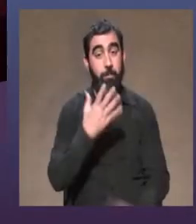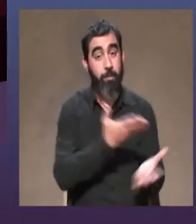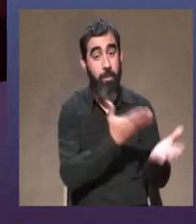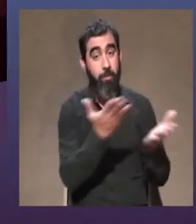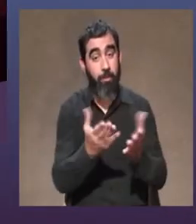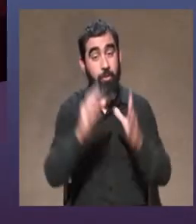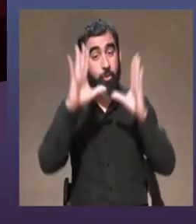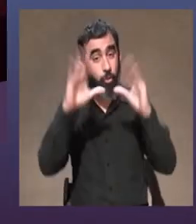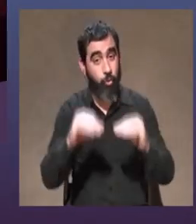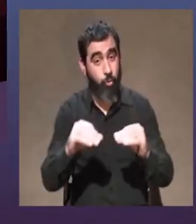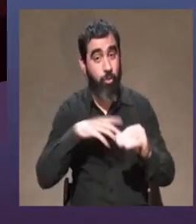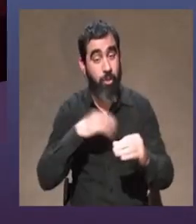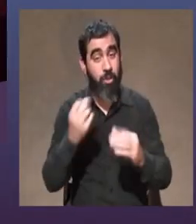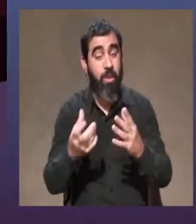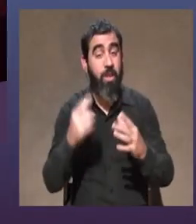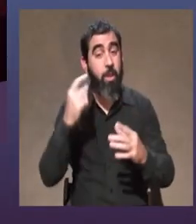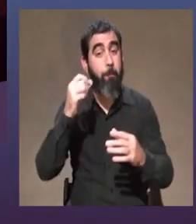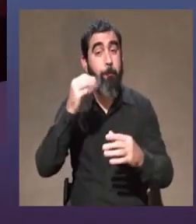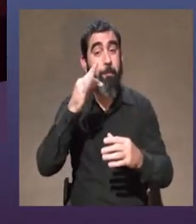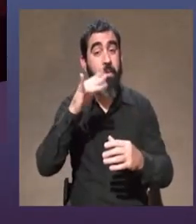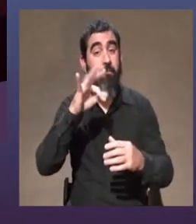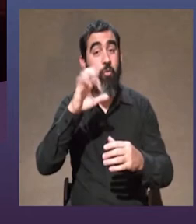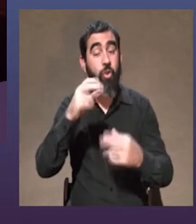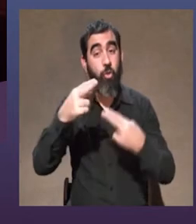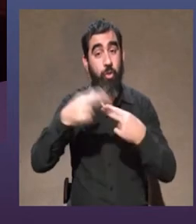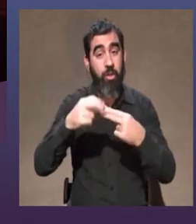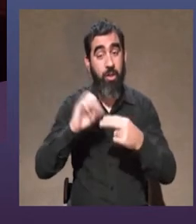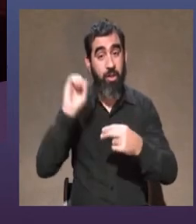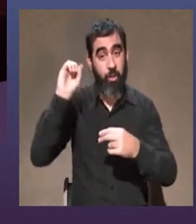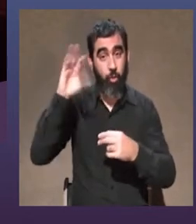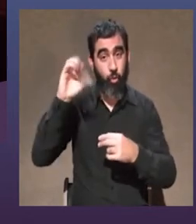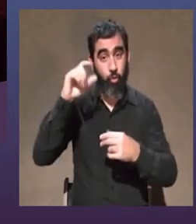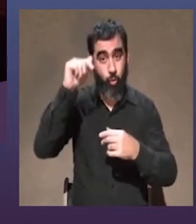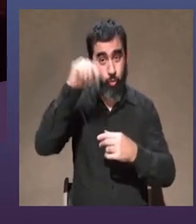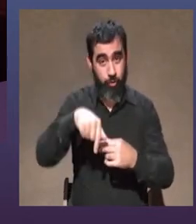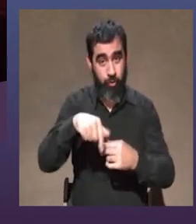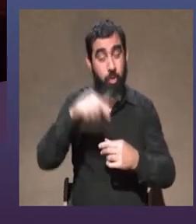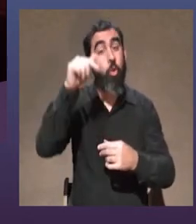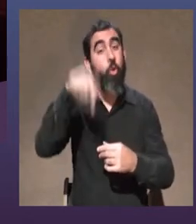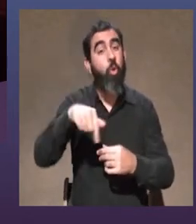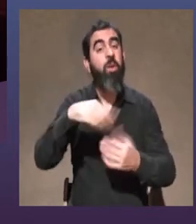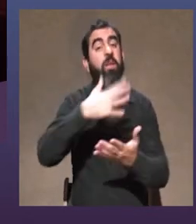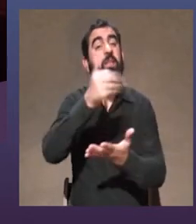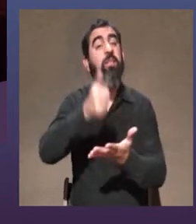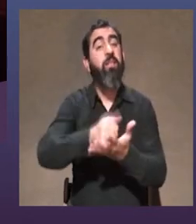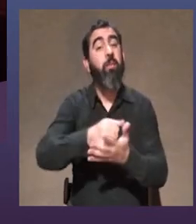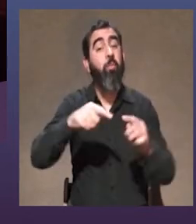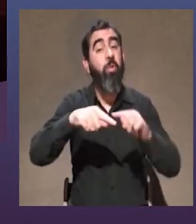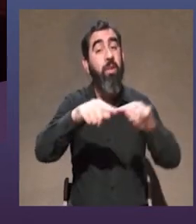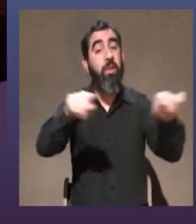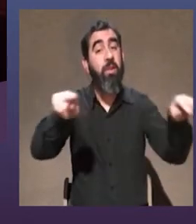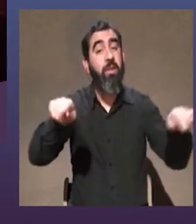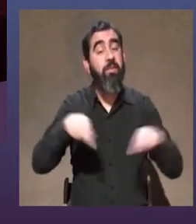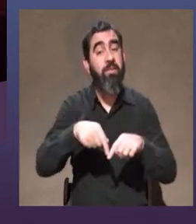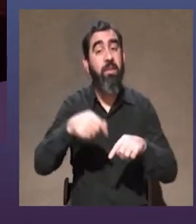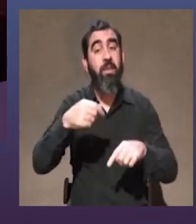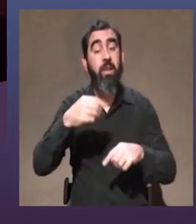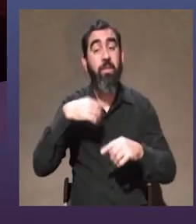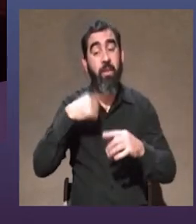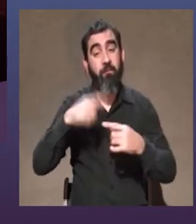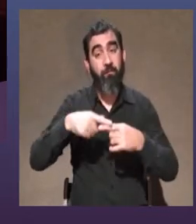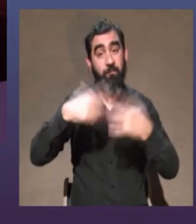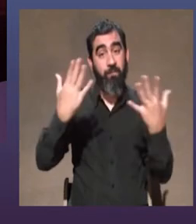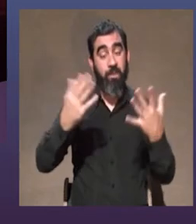Bienvenidas y bienvenidos a los perifoneos online del Auditorio Nacional del Sobre. Hoy nos encontramos en la sala de